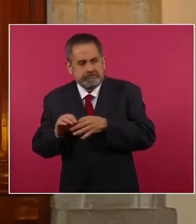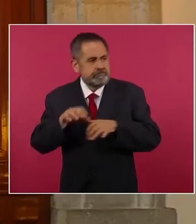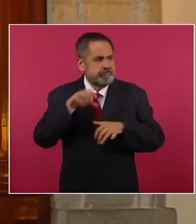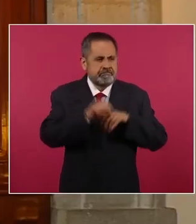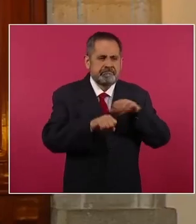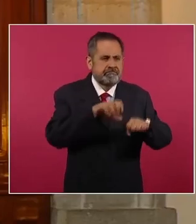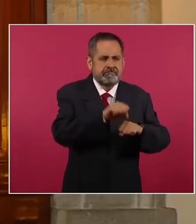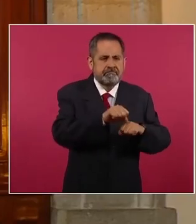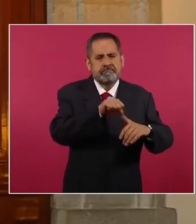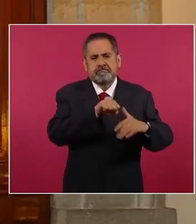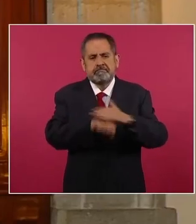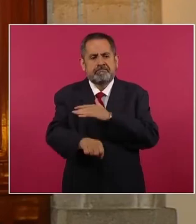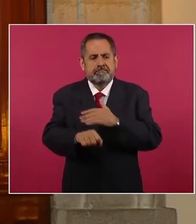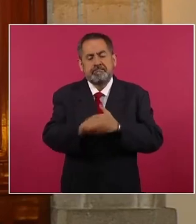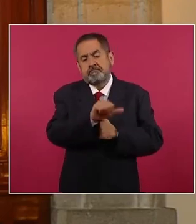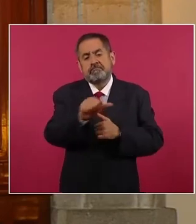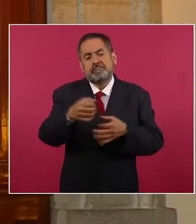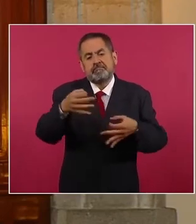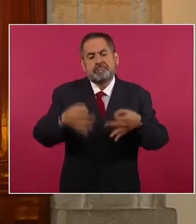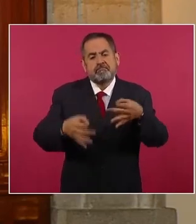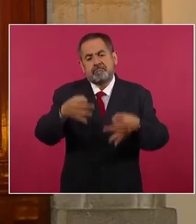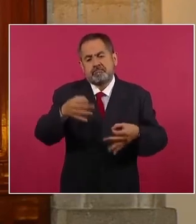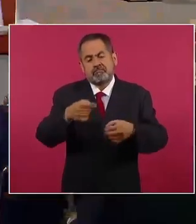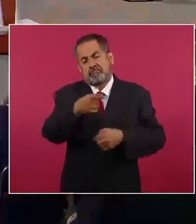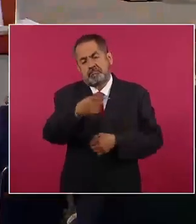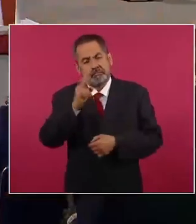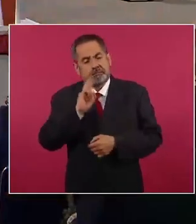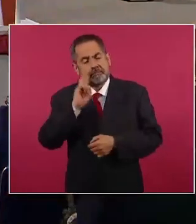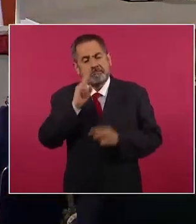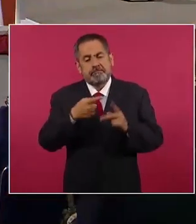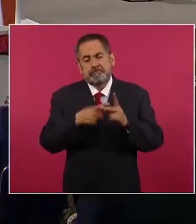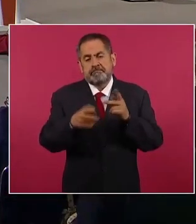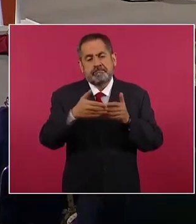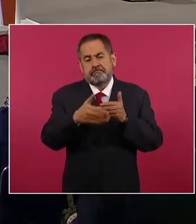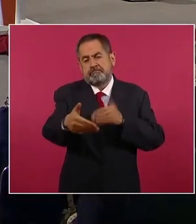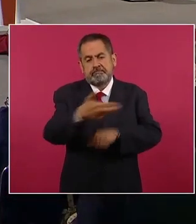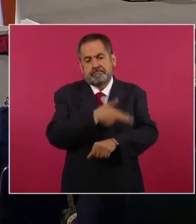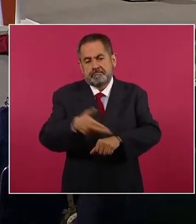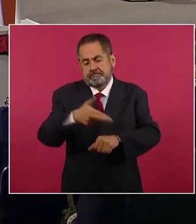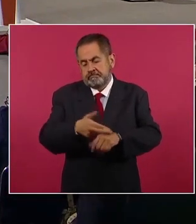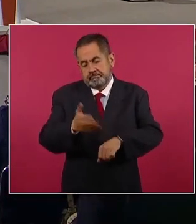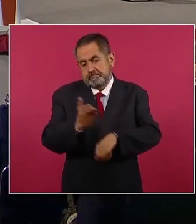a disposición de los jueces para su procesamiento penal.